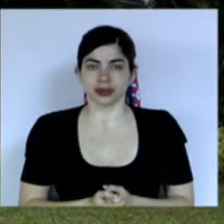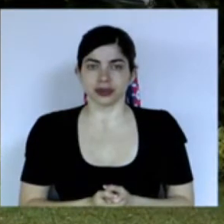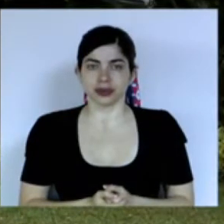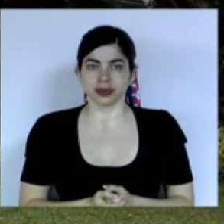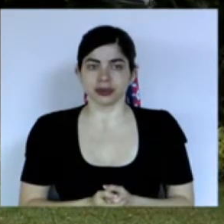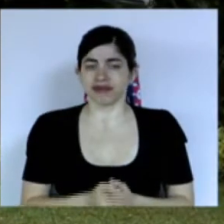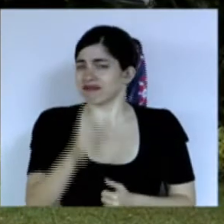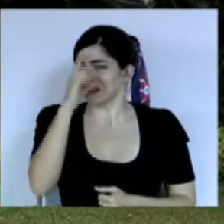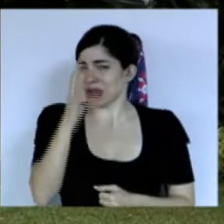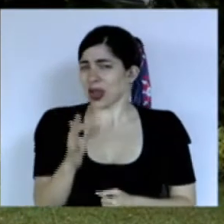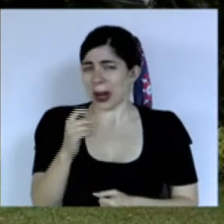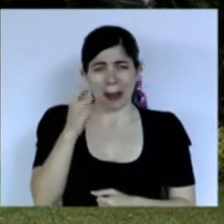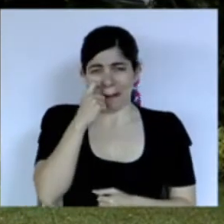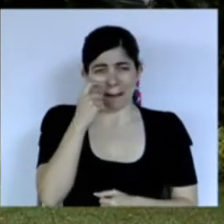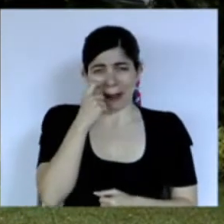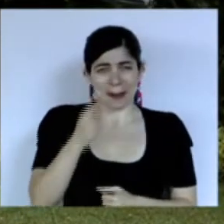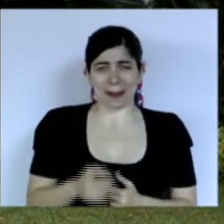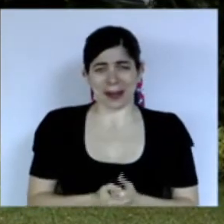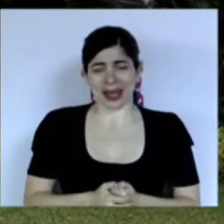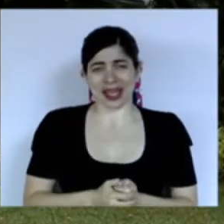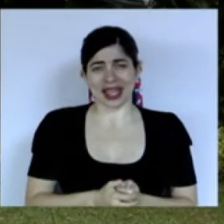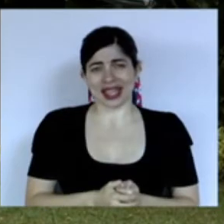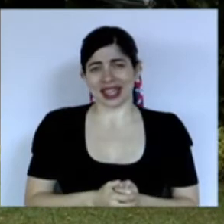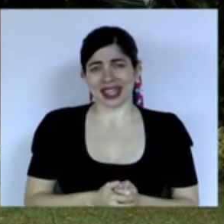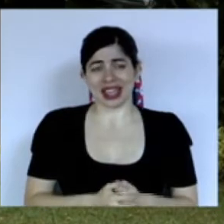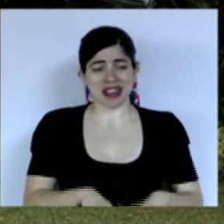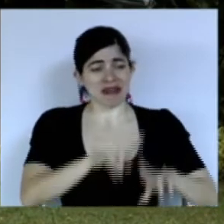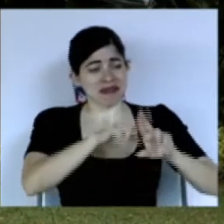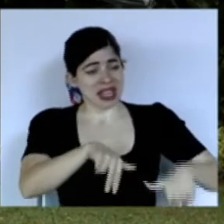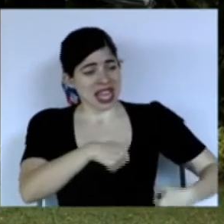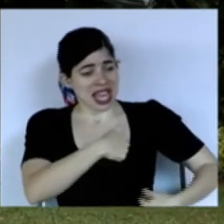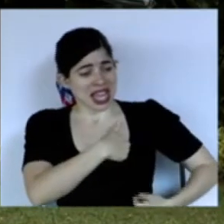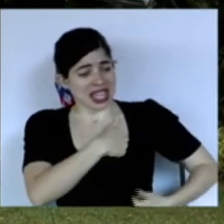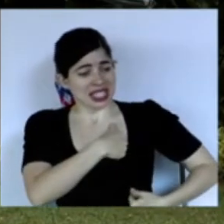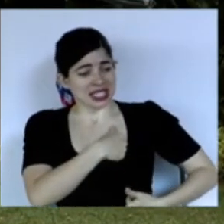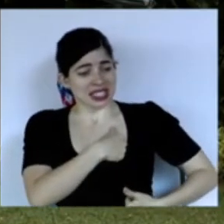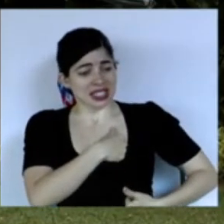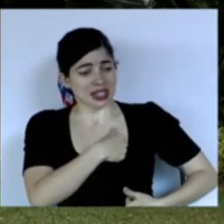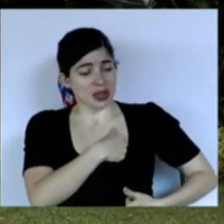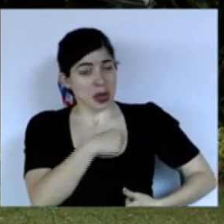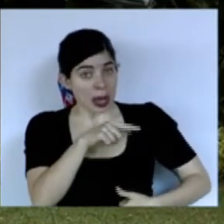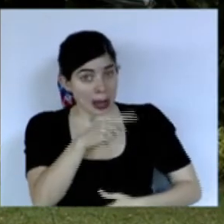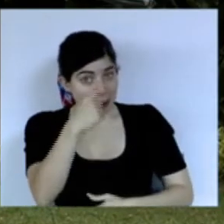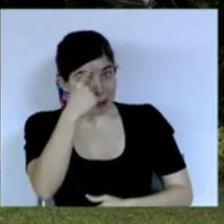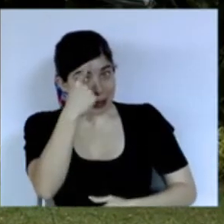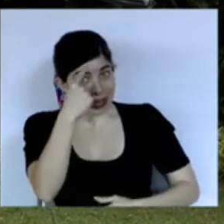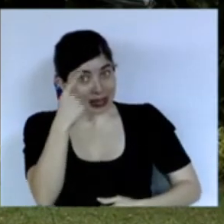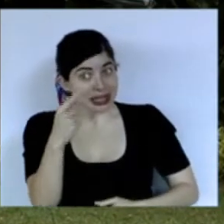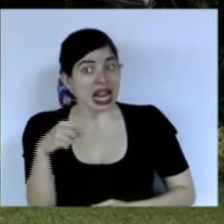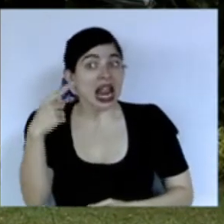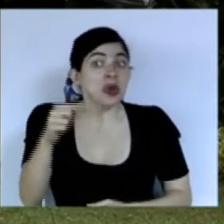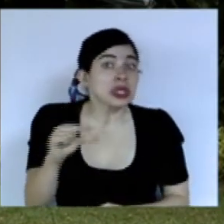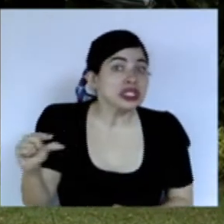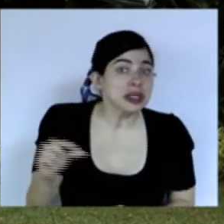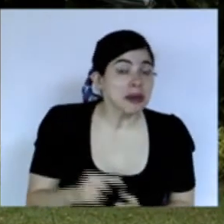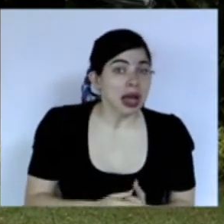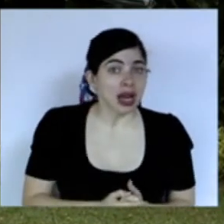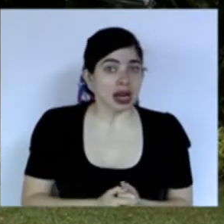no creo que don Pepe haya abolido el ejército pensando en la próxima semana